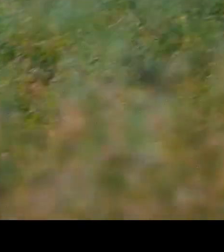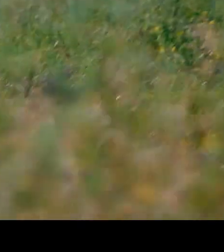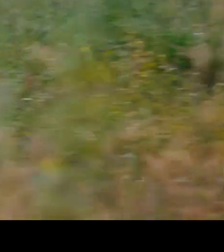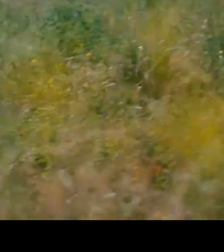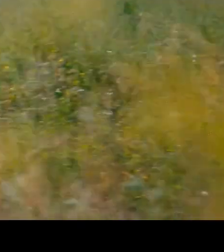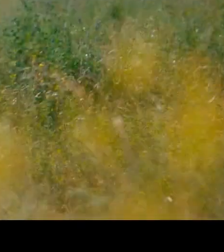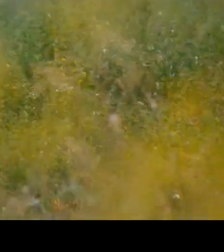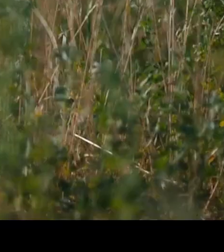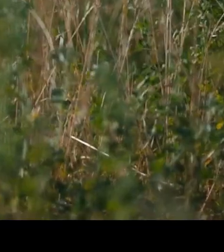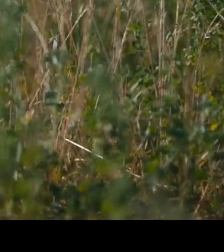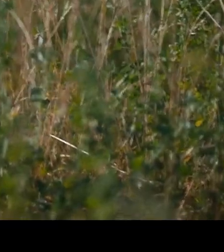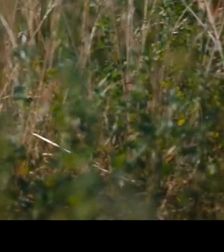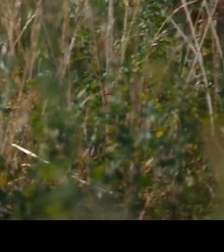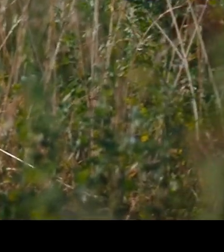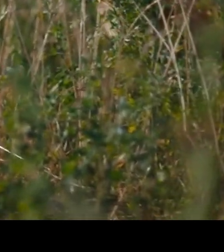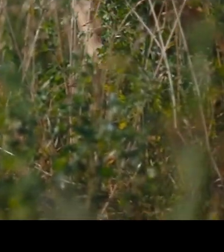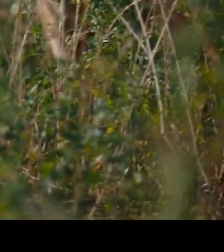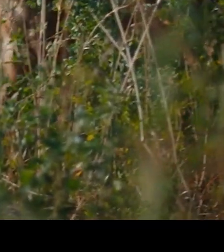no, no, no.